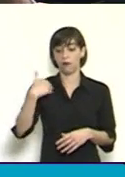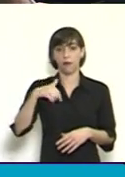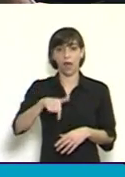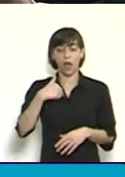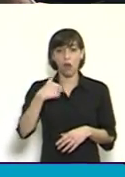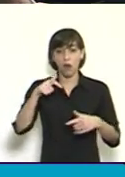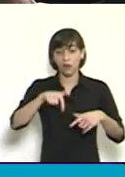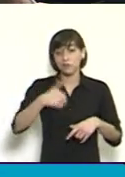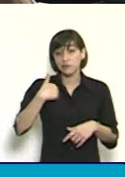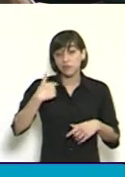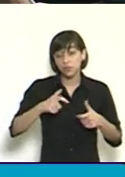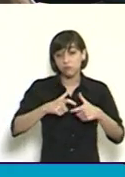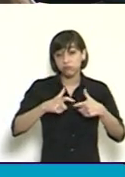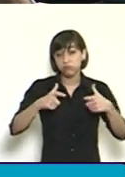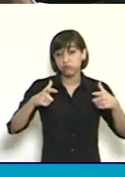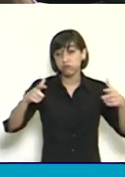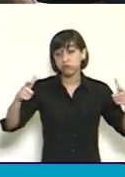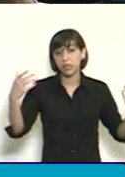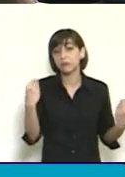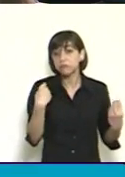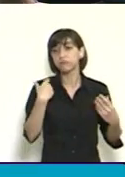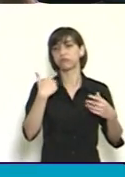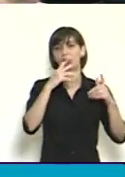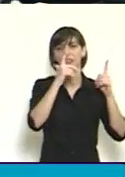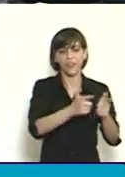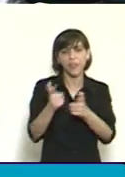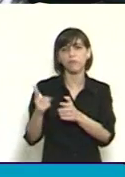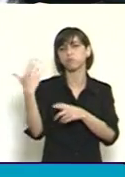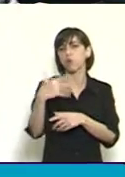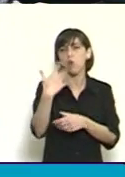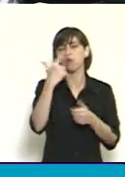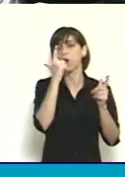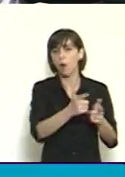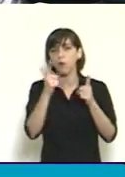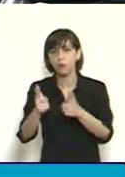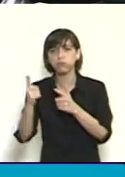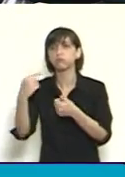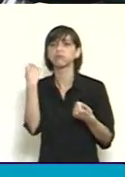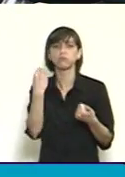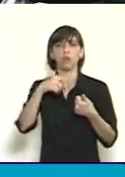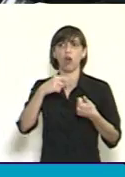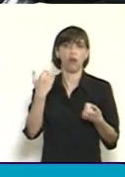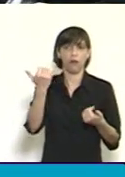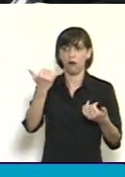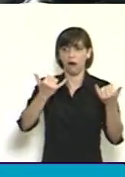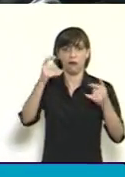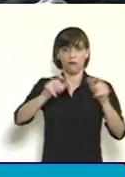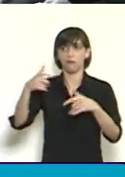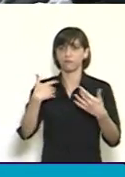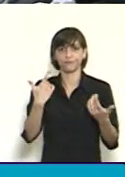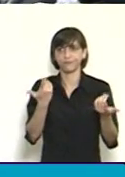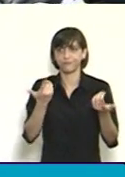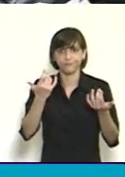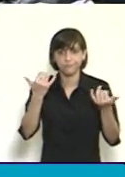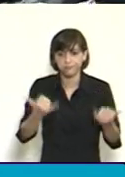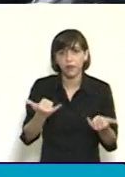incremento de los delitos que terminan agravados en su consecuencia por la presencia de armas de fuego